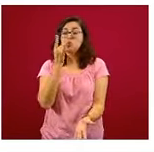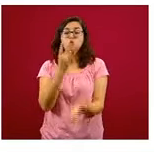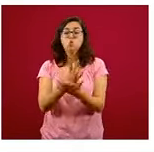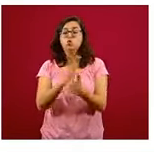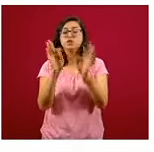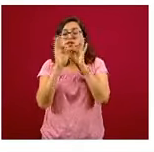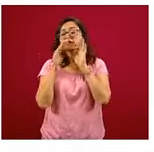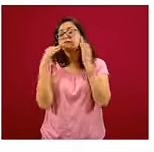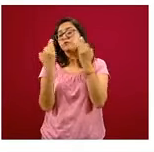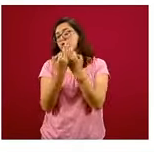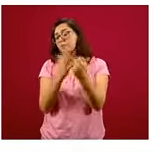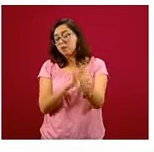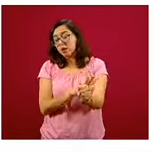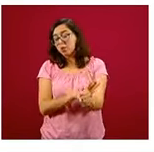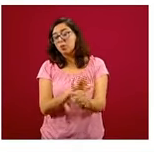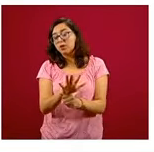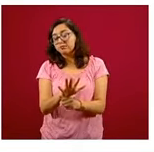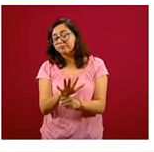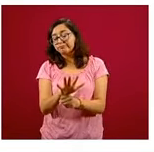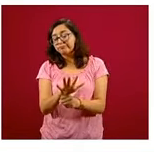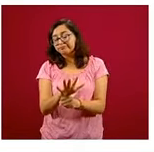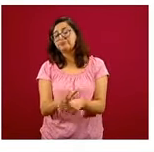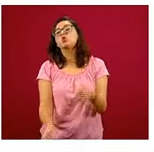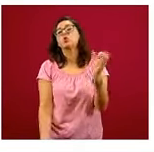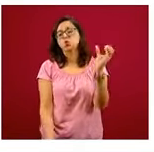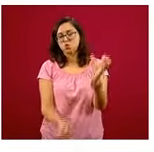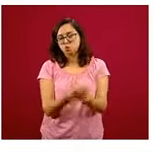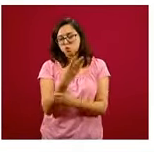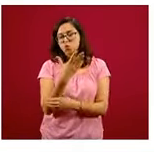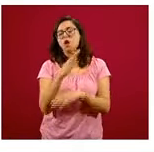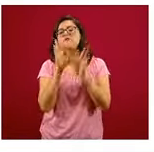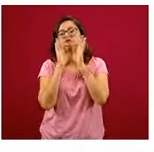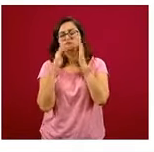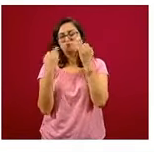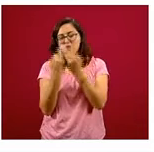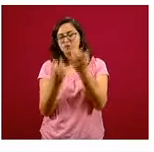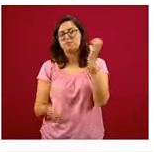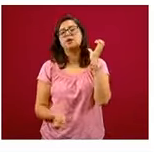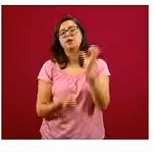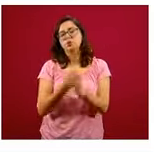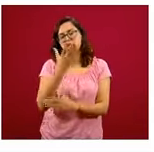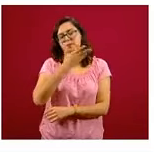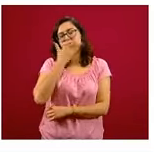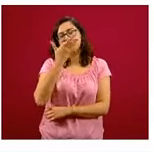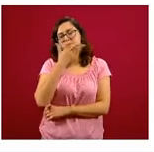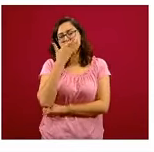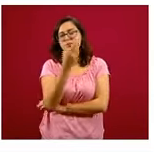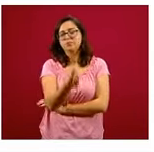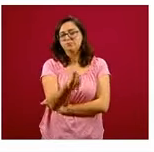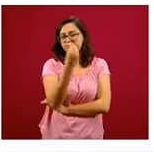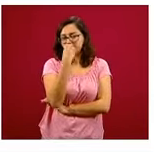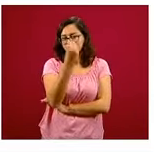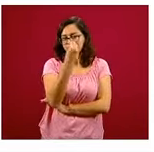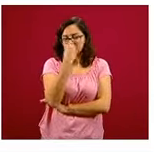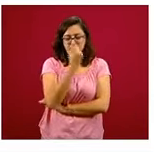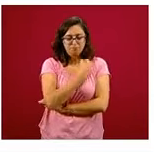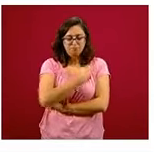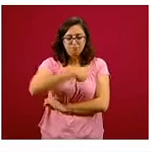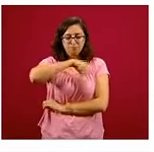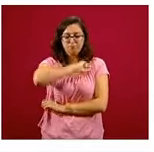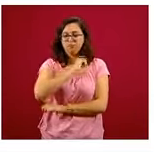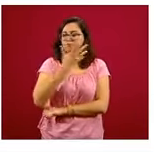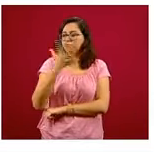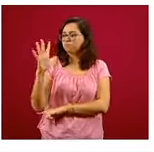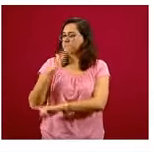lograrlo es la adopción de una alimentación saludable y sostenible y todos tenemos